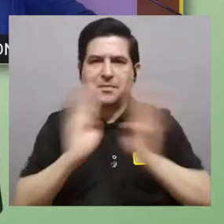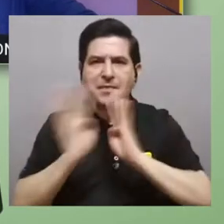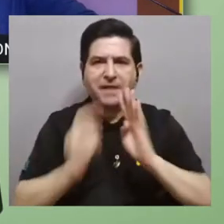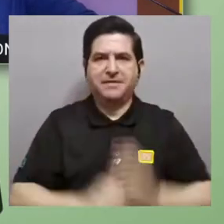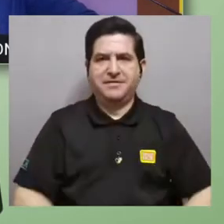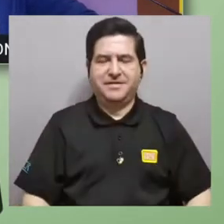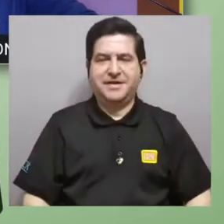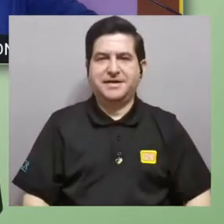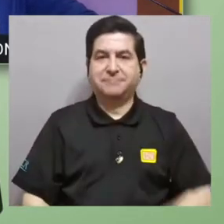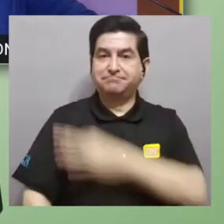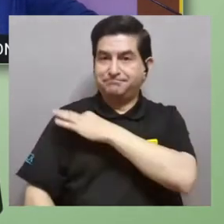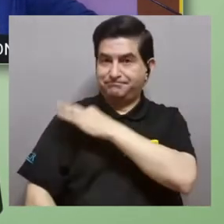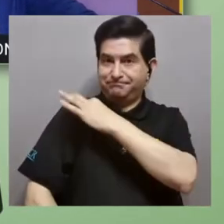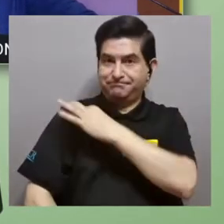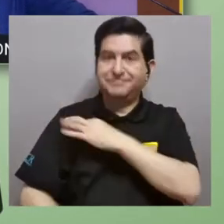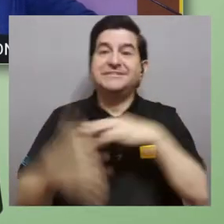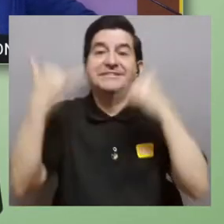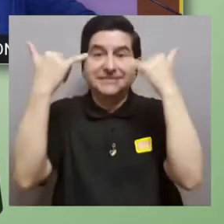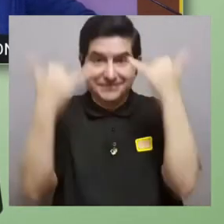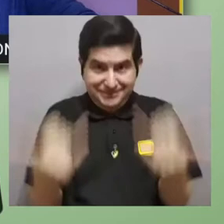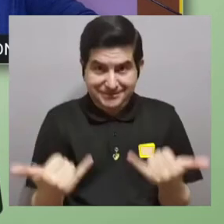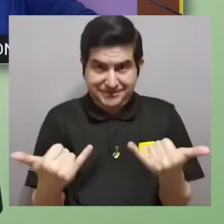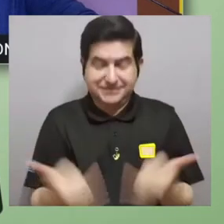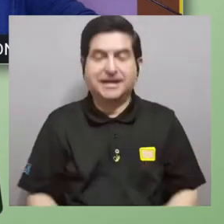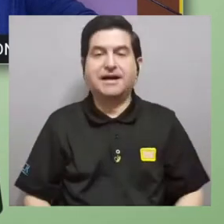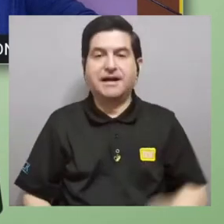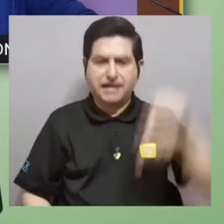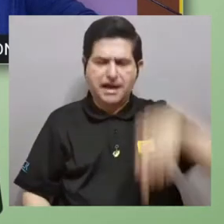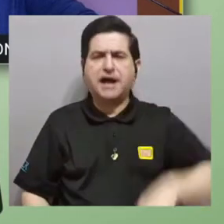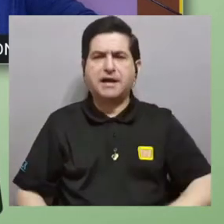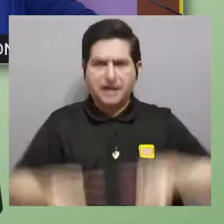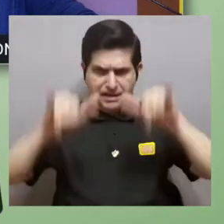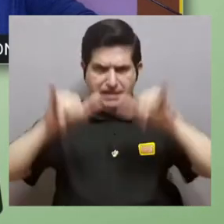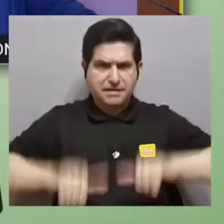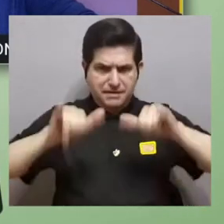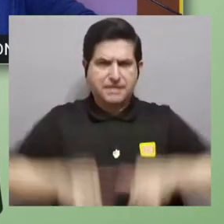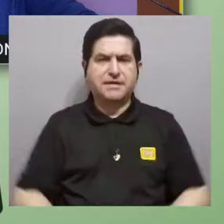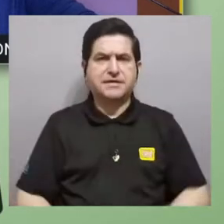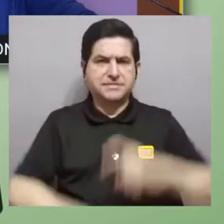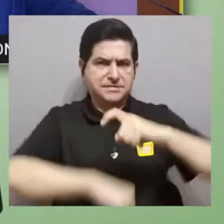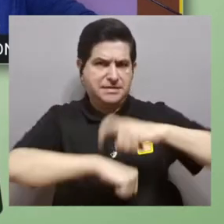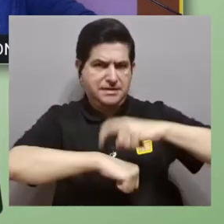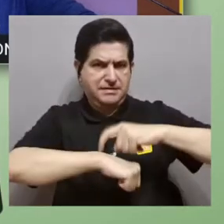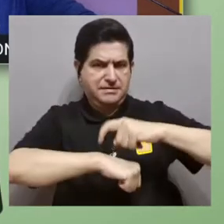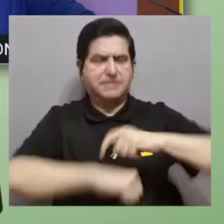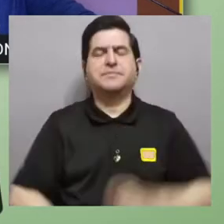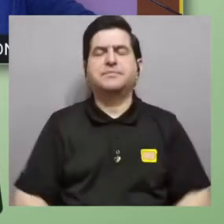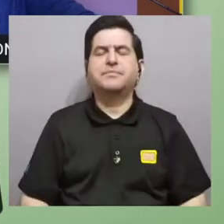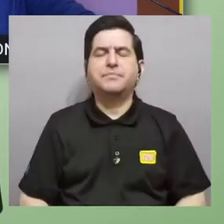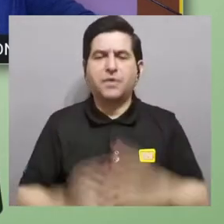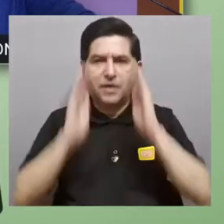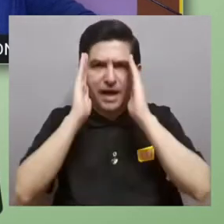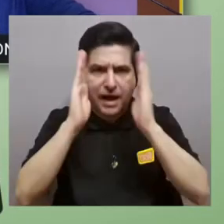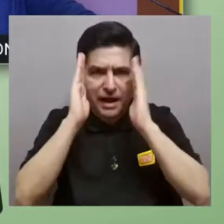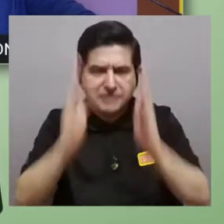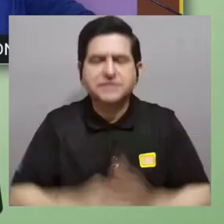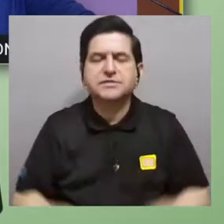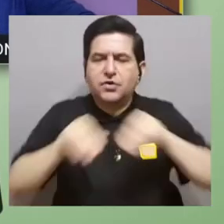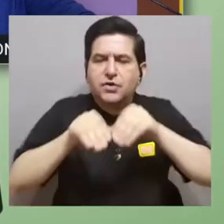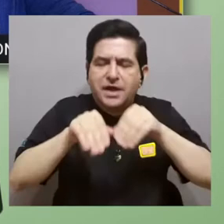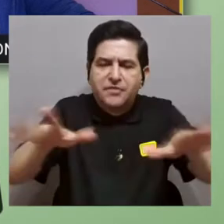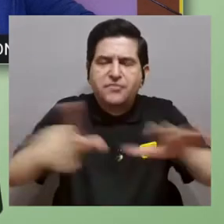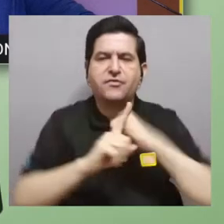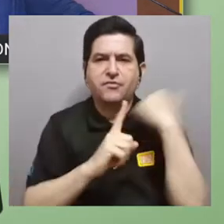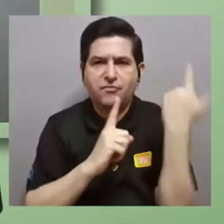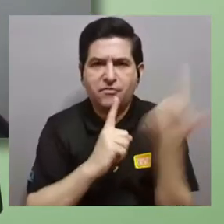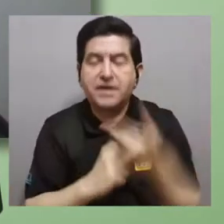conversar con ellos. Así que les invitamos desde ya a que se queden con nosotros durante este ratito. Si nos están viendo también por